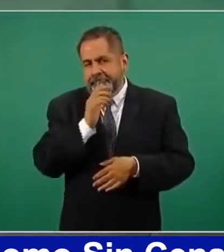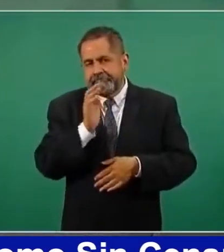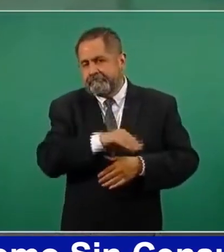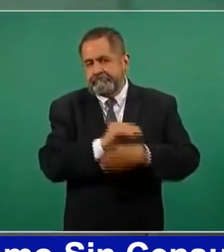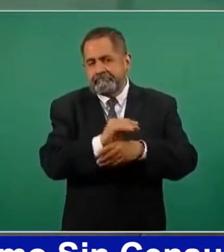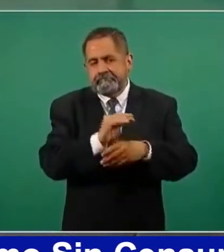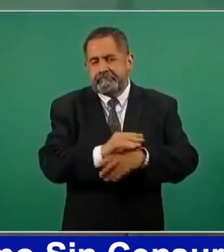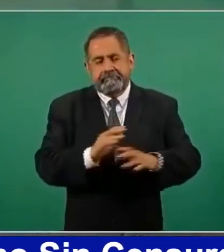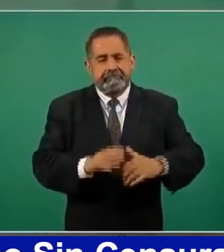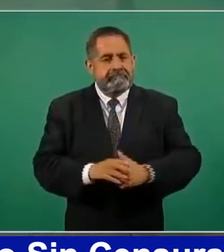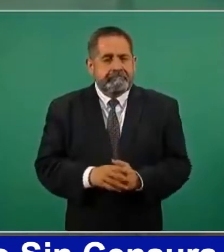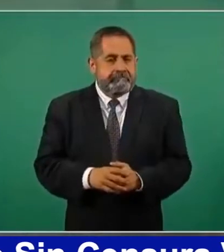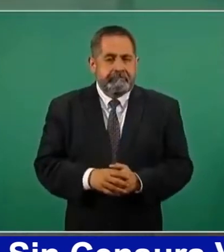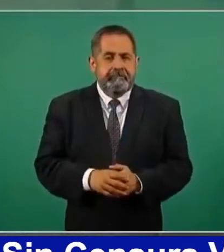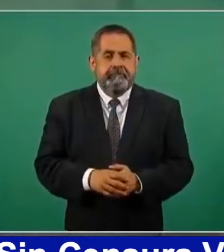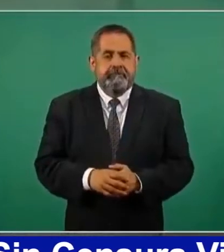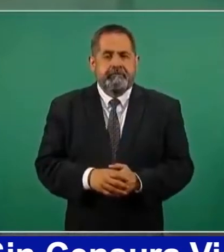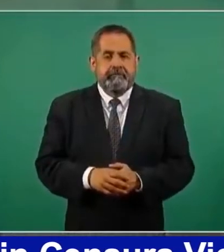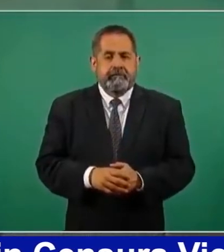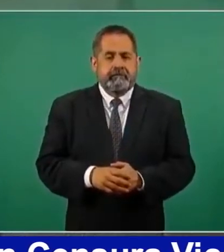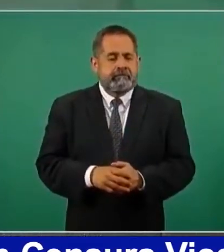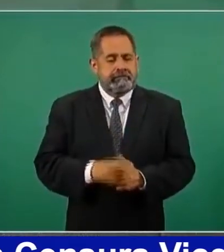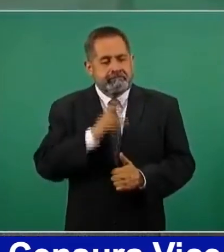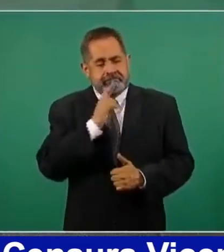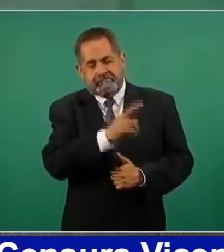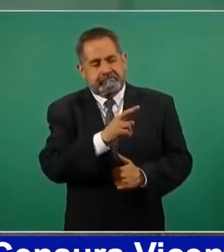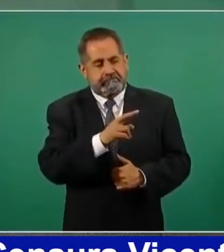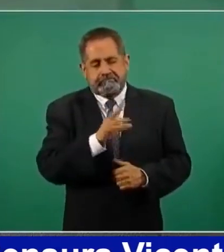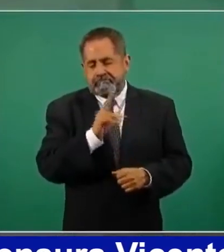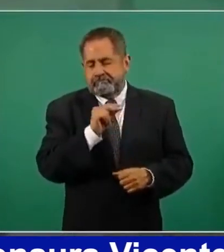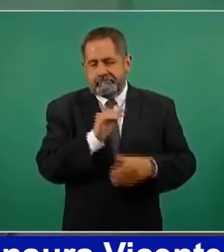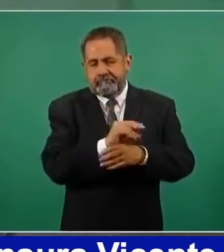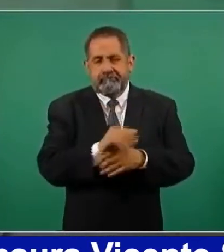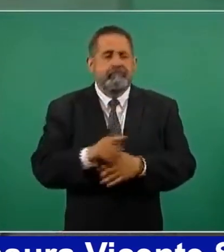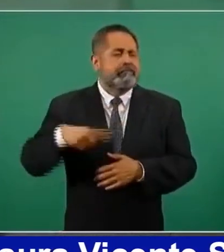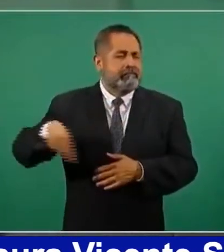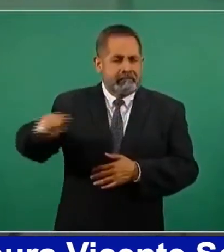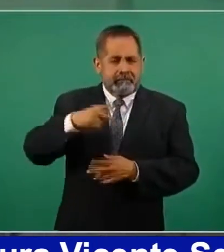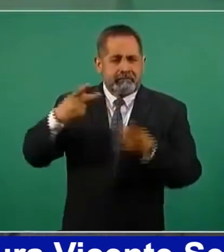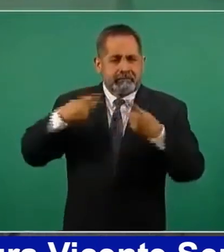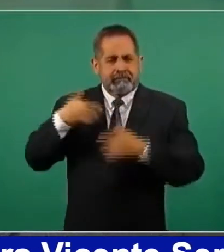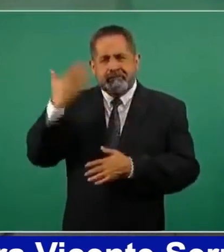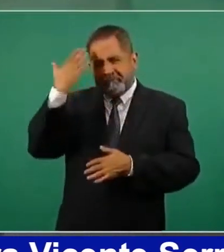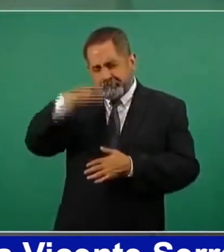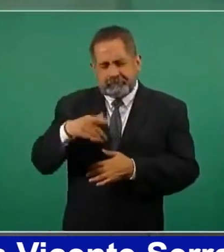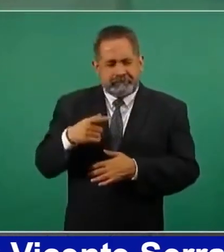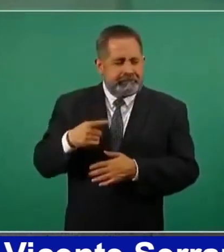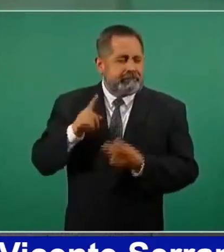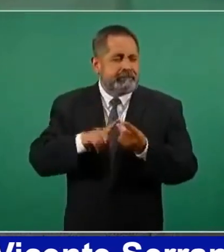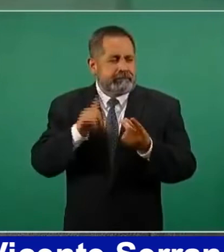les contestan. Ya la gente sabe escuchar el radio.